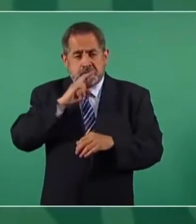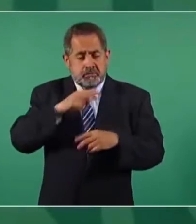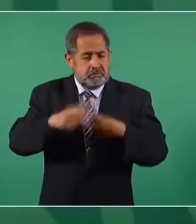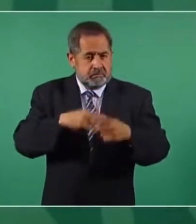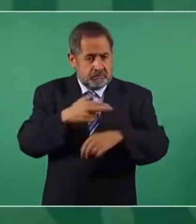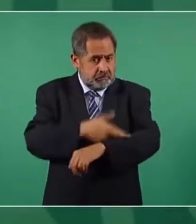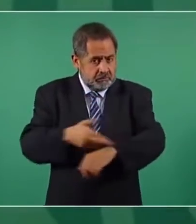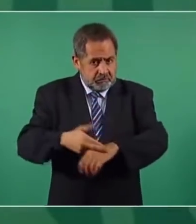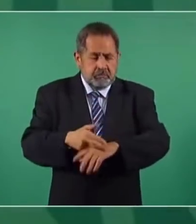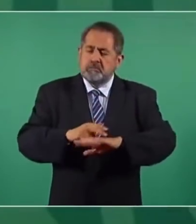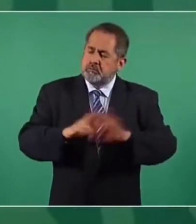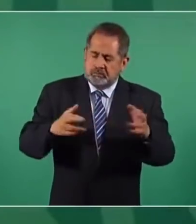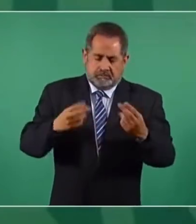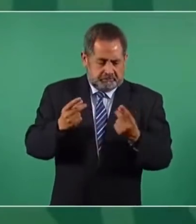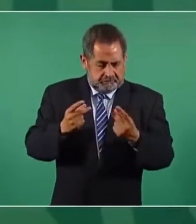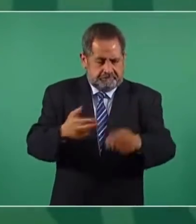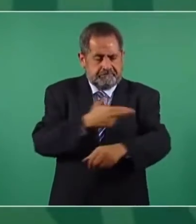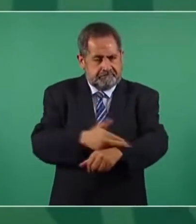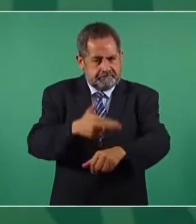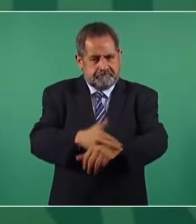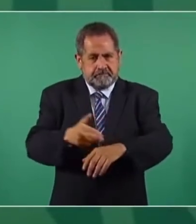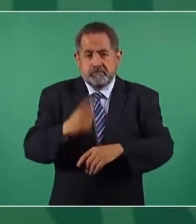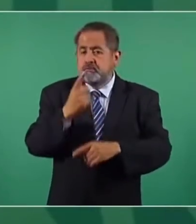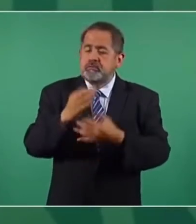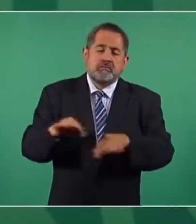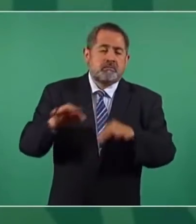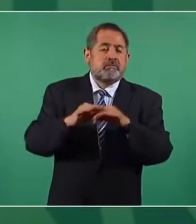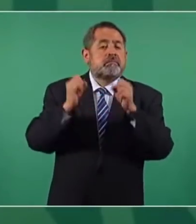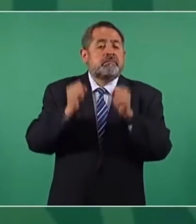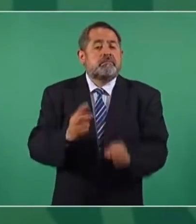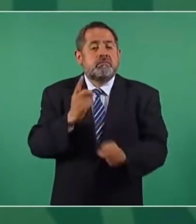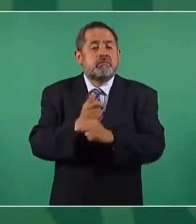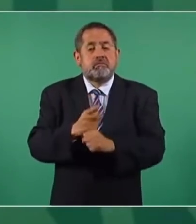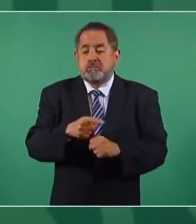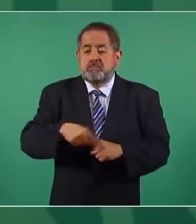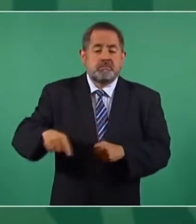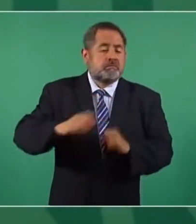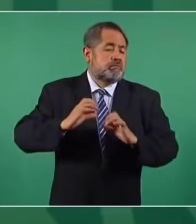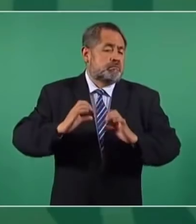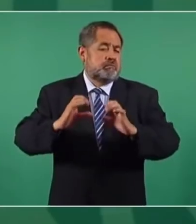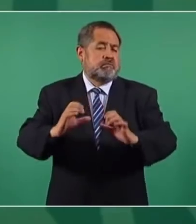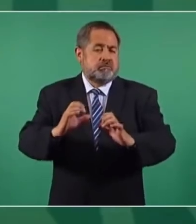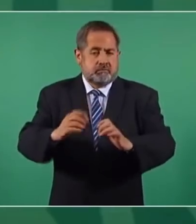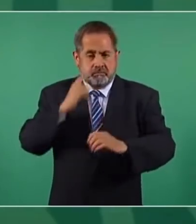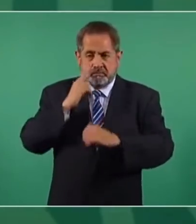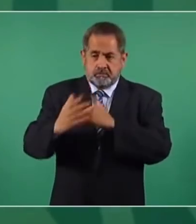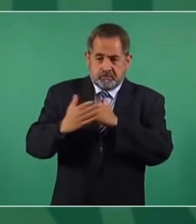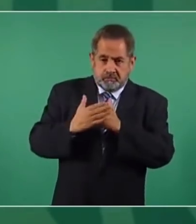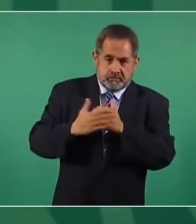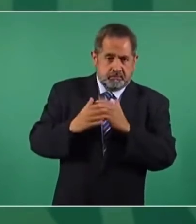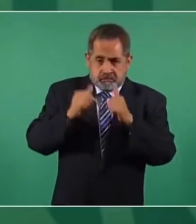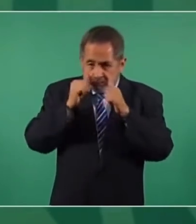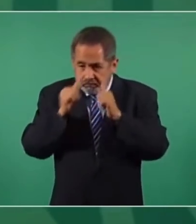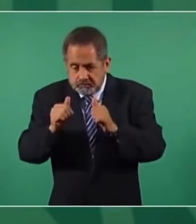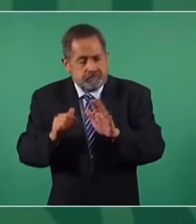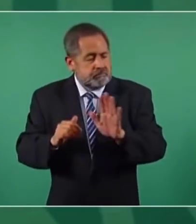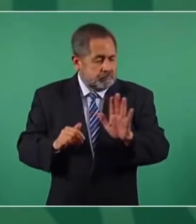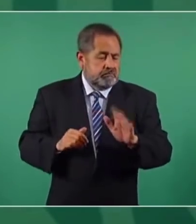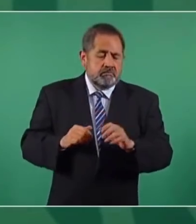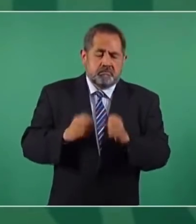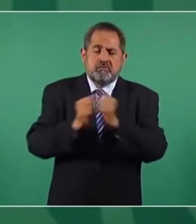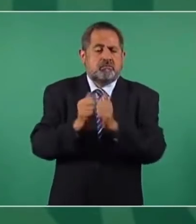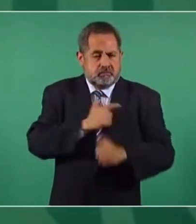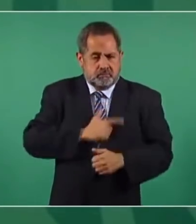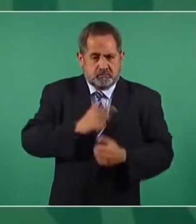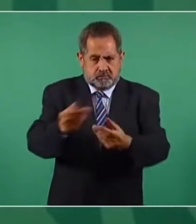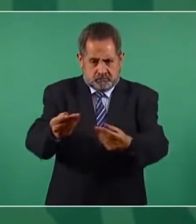pronta, pues hay que hacerlo. Ante todo, la seguridad de nuestros niños, la atención a lo que se pueda atender. Y con mucho